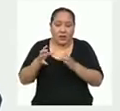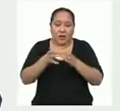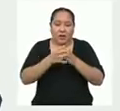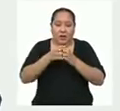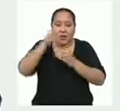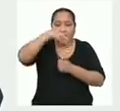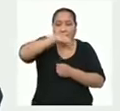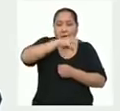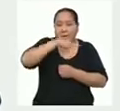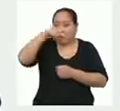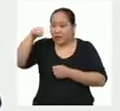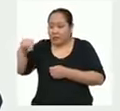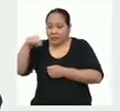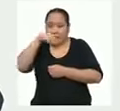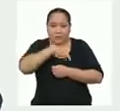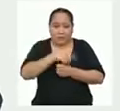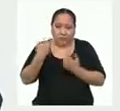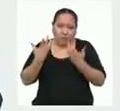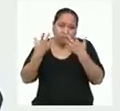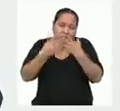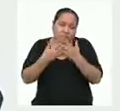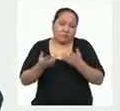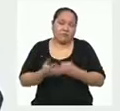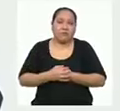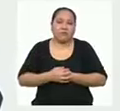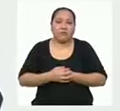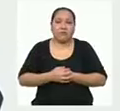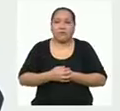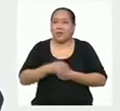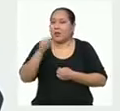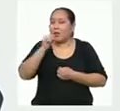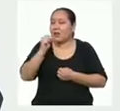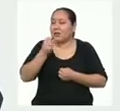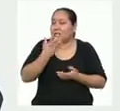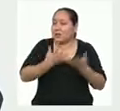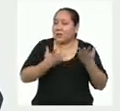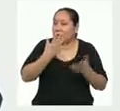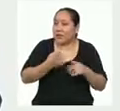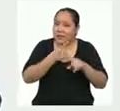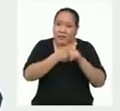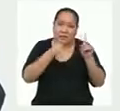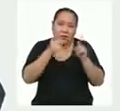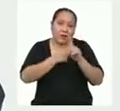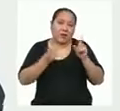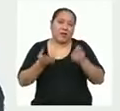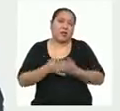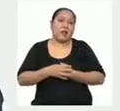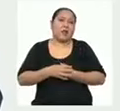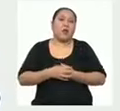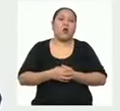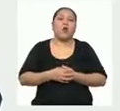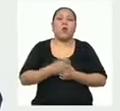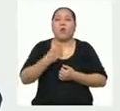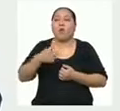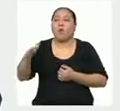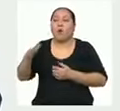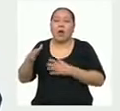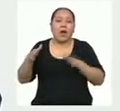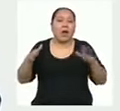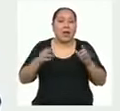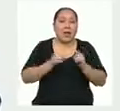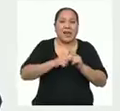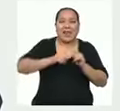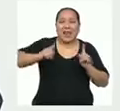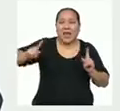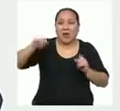media de ambas muestras han coincidido. Lo que sí puede ser diferente es cuán alejados están los